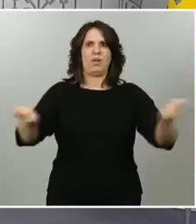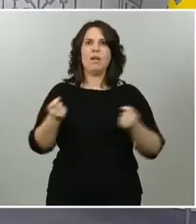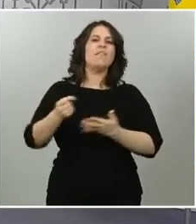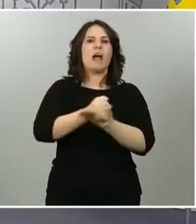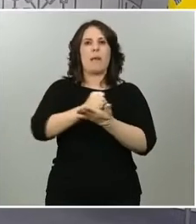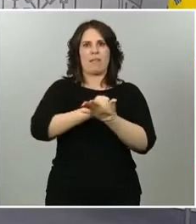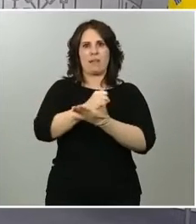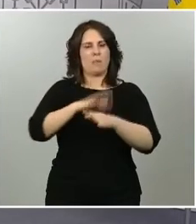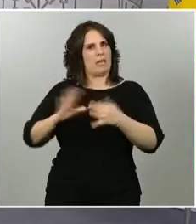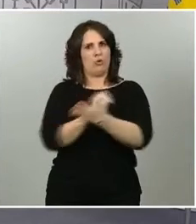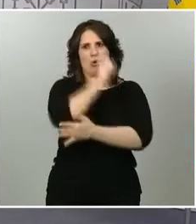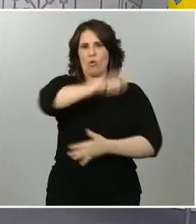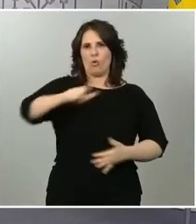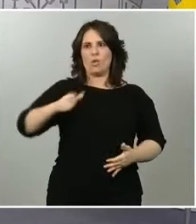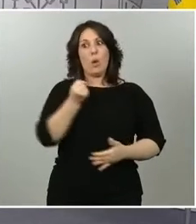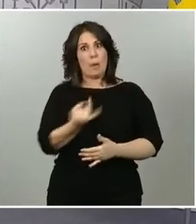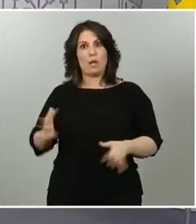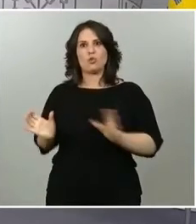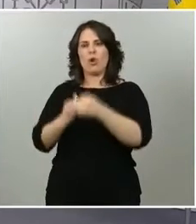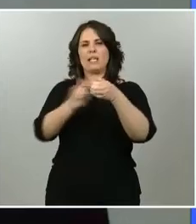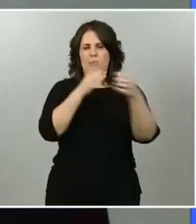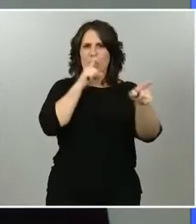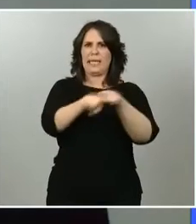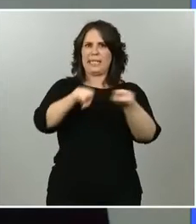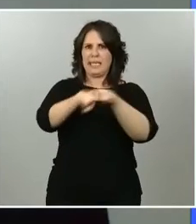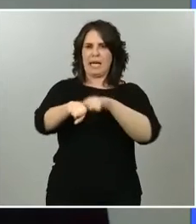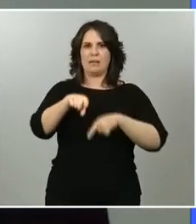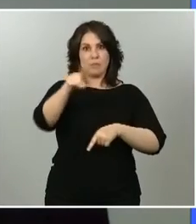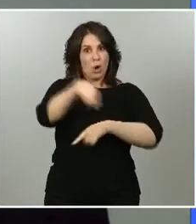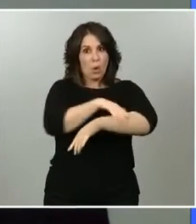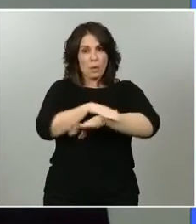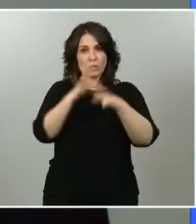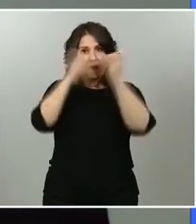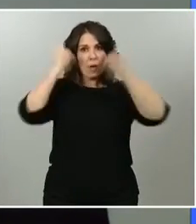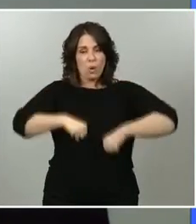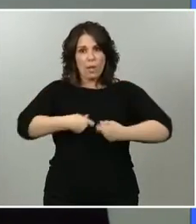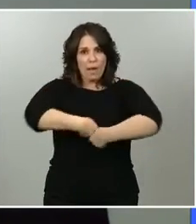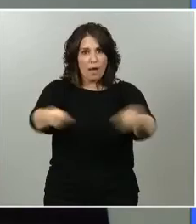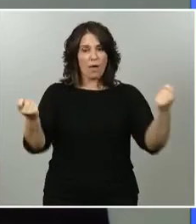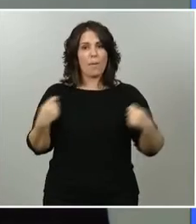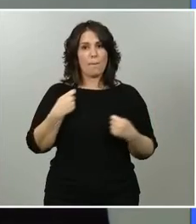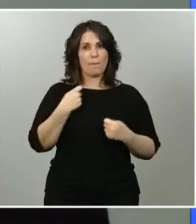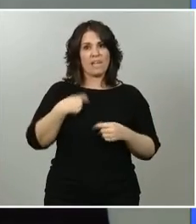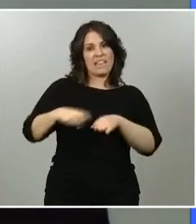colectivos que han criticado esta medida. ¿Está de acuerdo el Gobierno con que se den este tipo de mascarillas, pese a que los expertos lo han